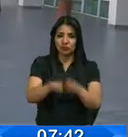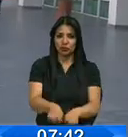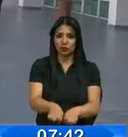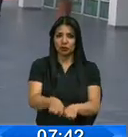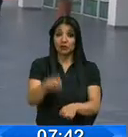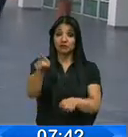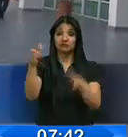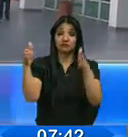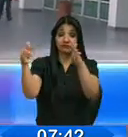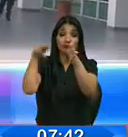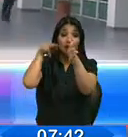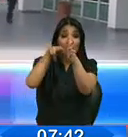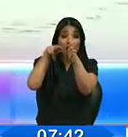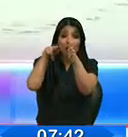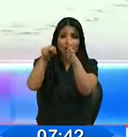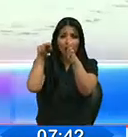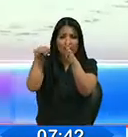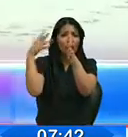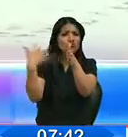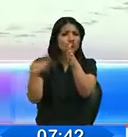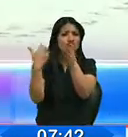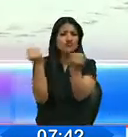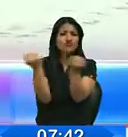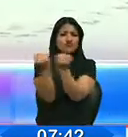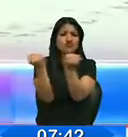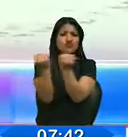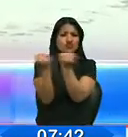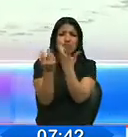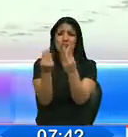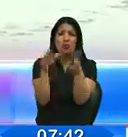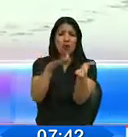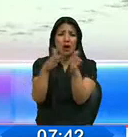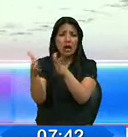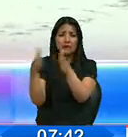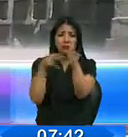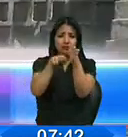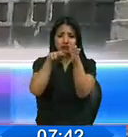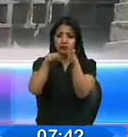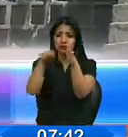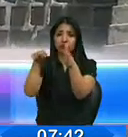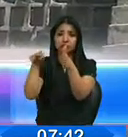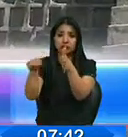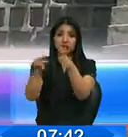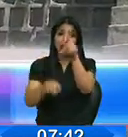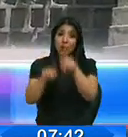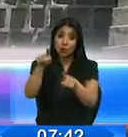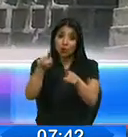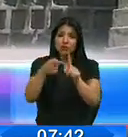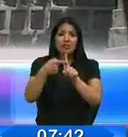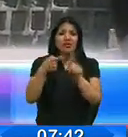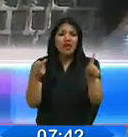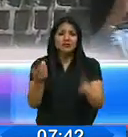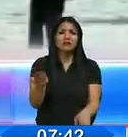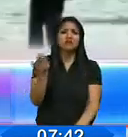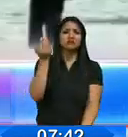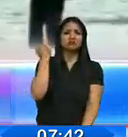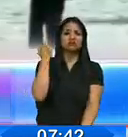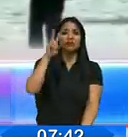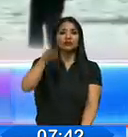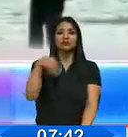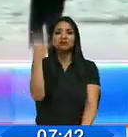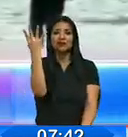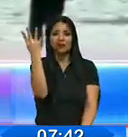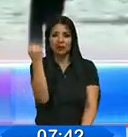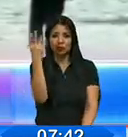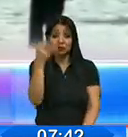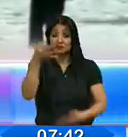Departamento Forense prácticamente estaba en su máxima capacidad, considerando que guardaban cuerpos desde el 2014. En total